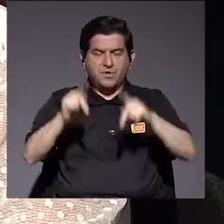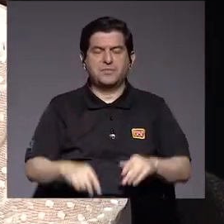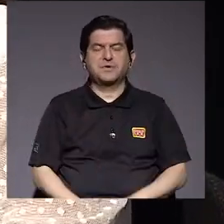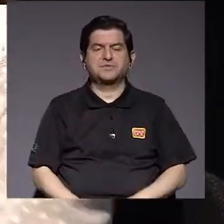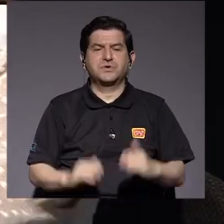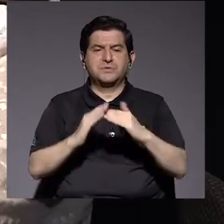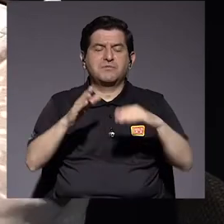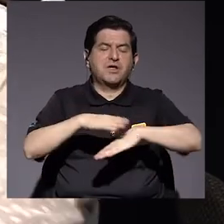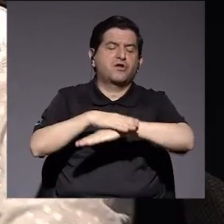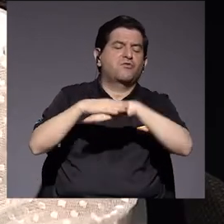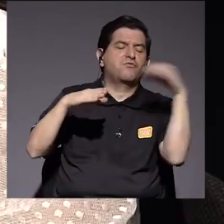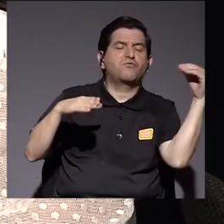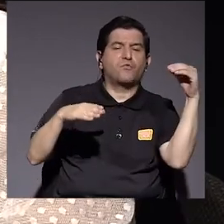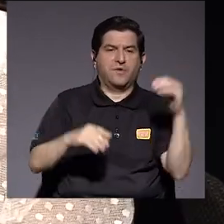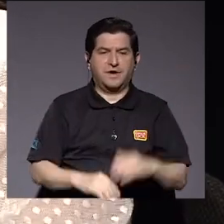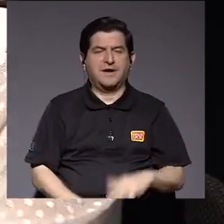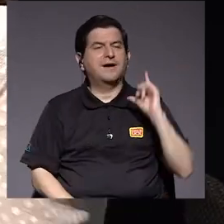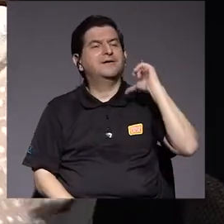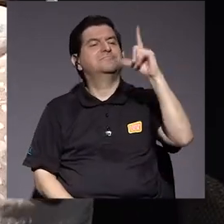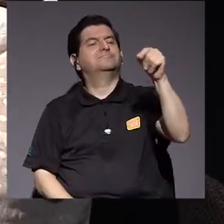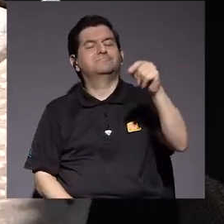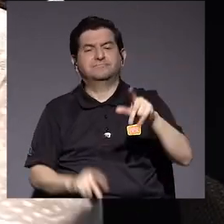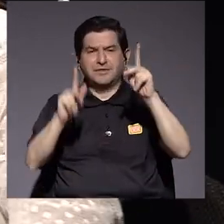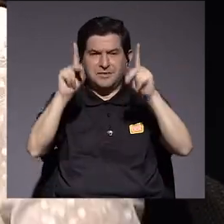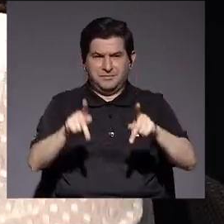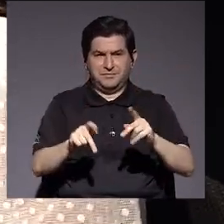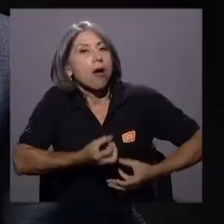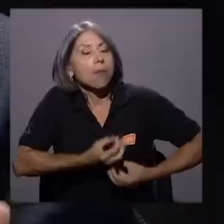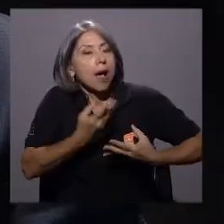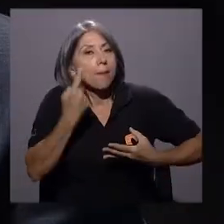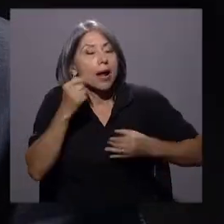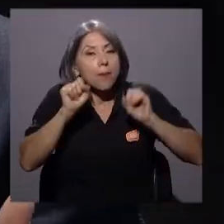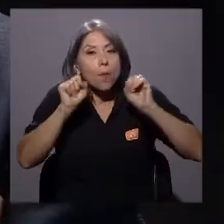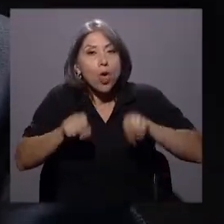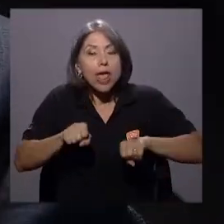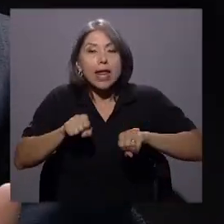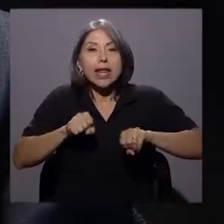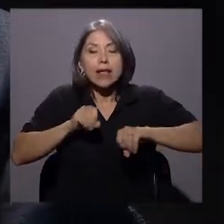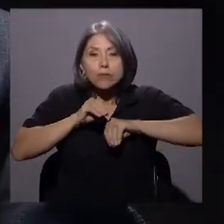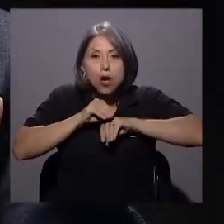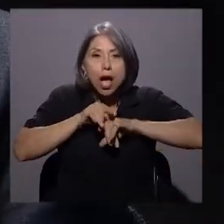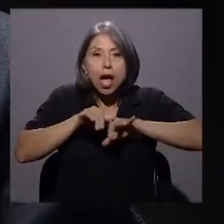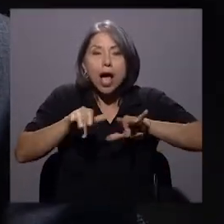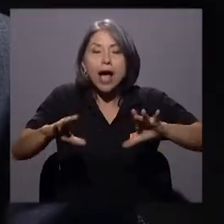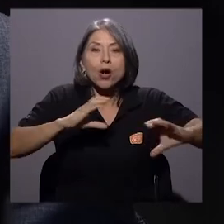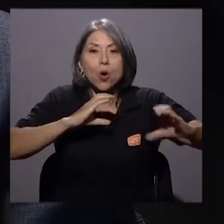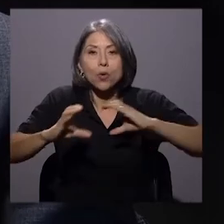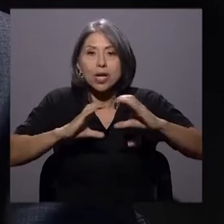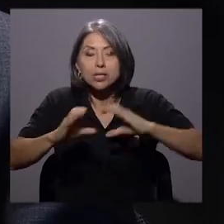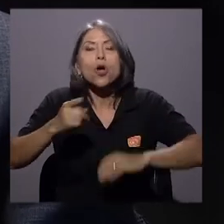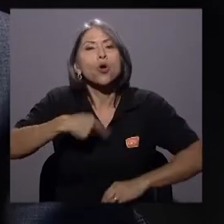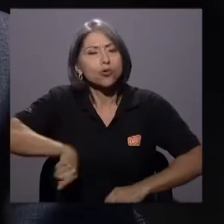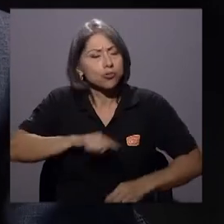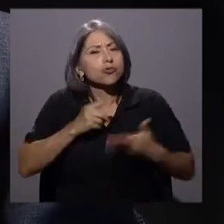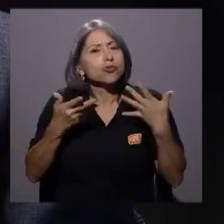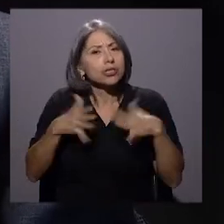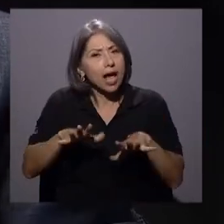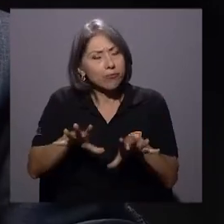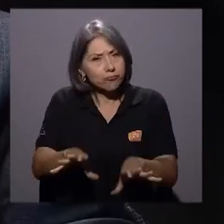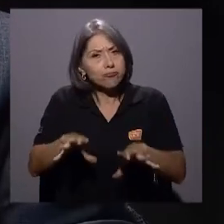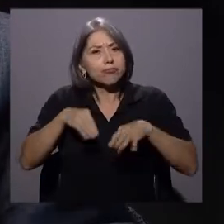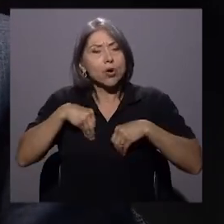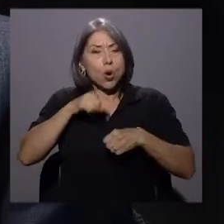fuera del gran área metropolitana, la gente de las zonas rurales. Y por supuesto que nosotros hemos adquirido un compromiso de